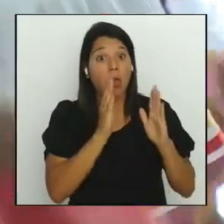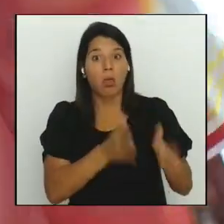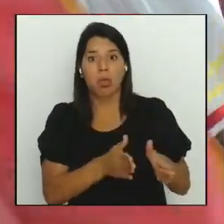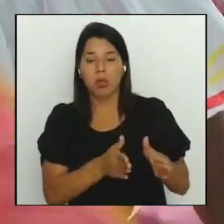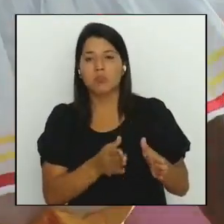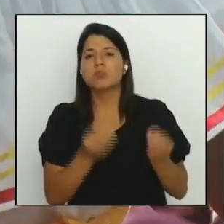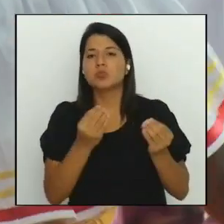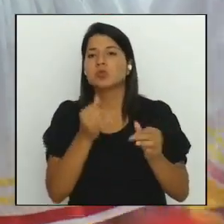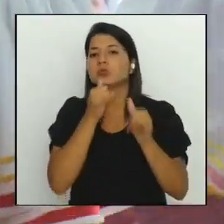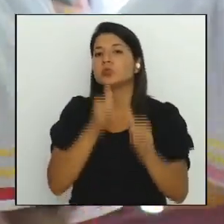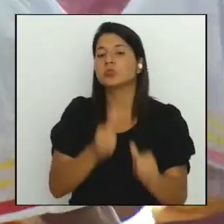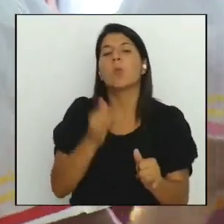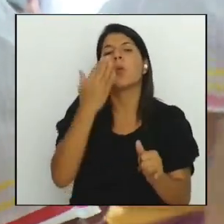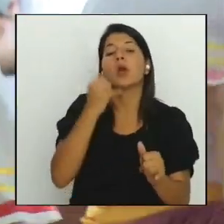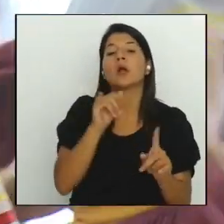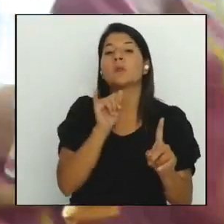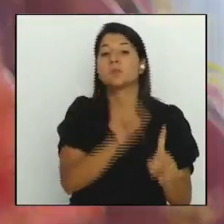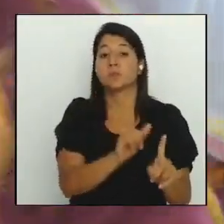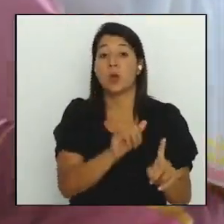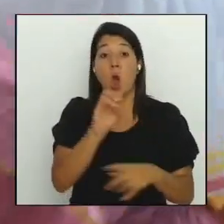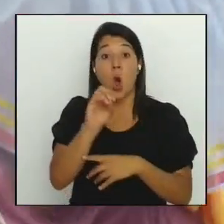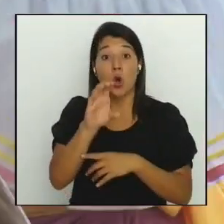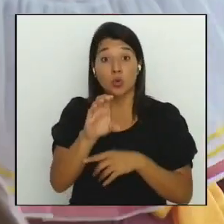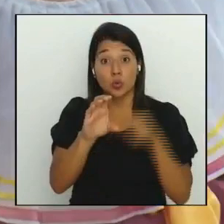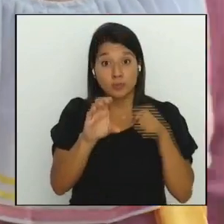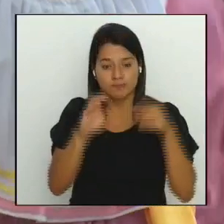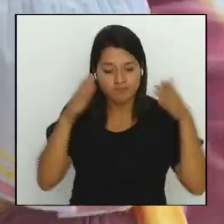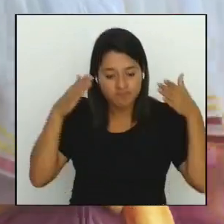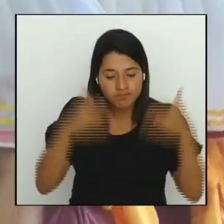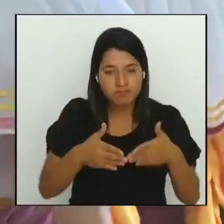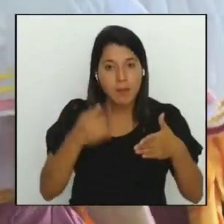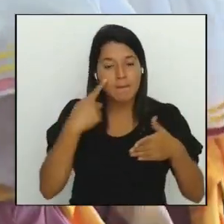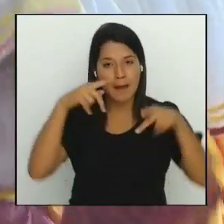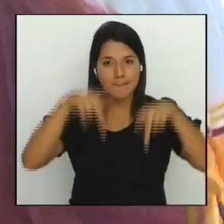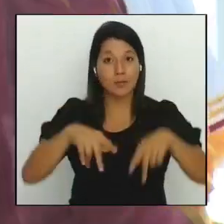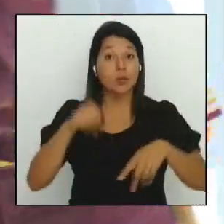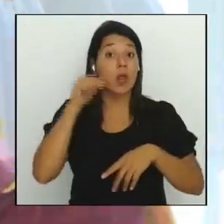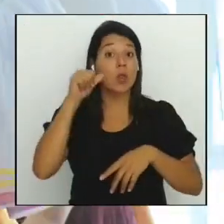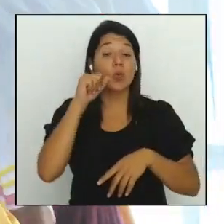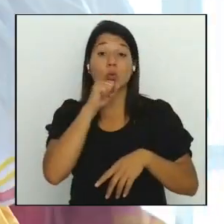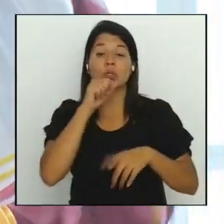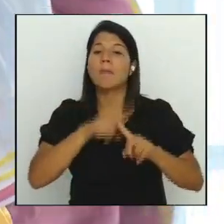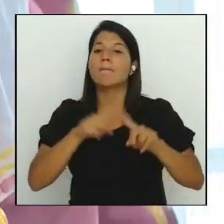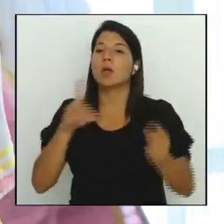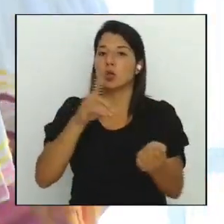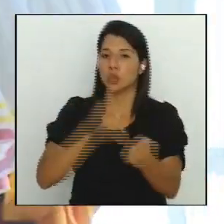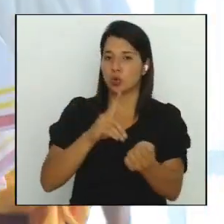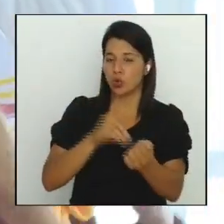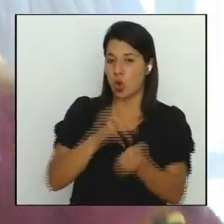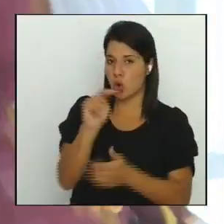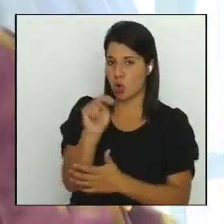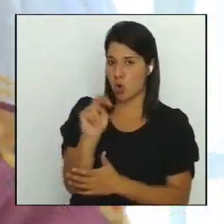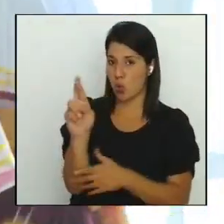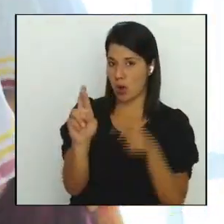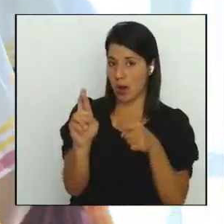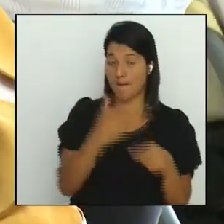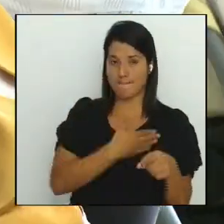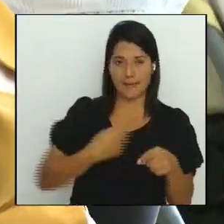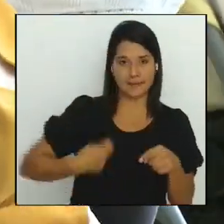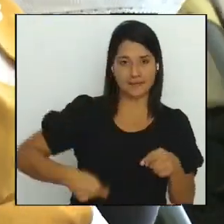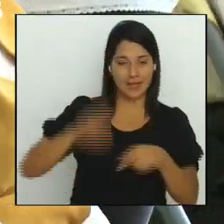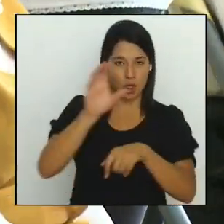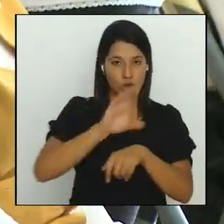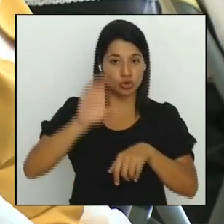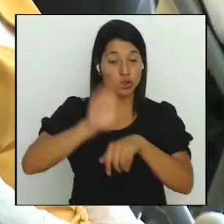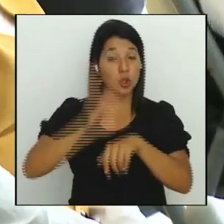El mes de octubre es dedicado al adulto mayor pero el doctor Norville Román presidente del Consejo Nacional de la Persona Adulta Mayor